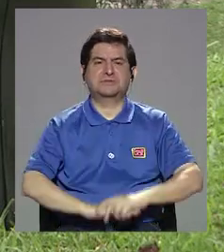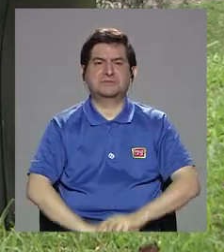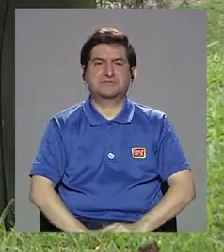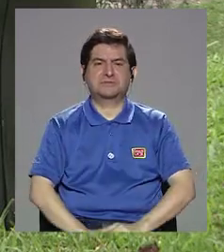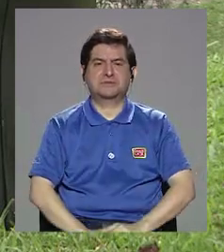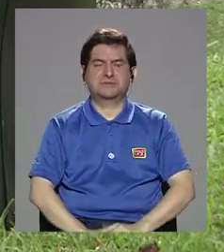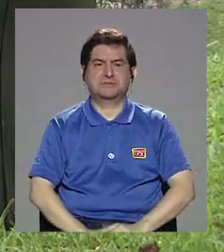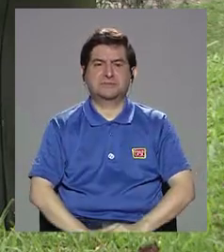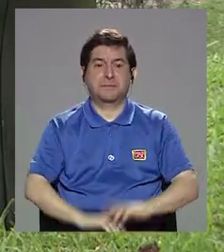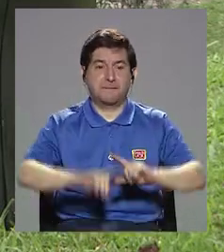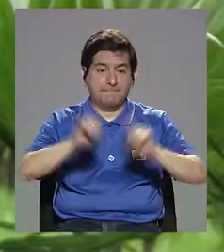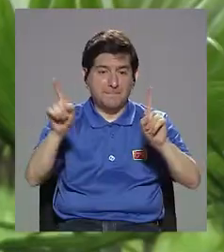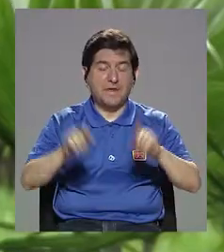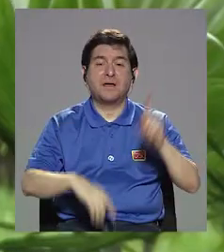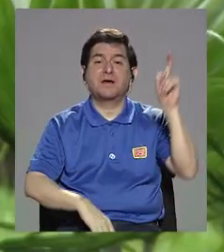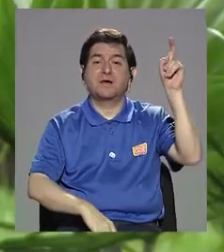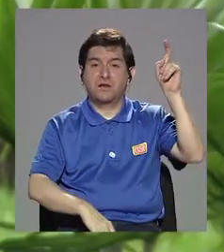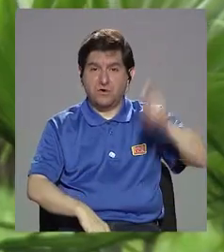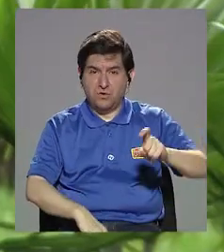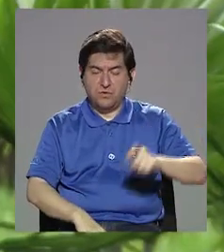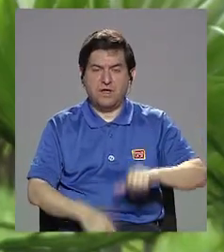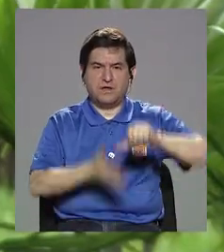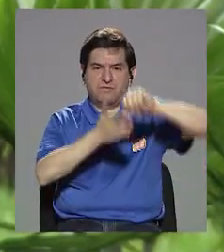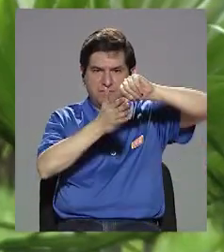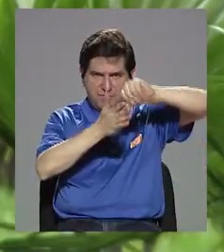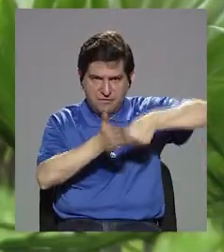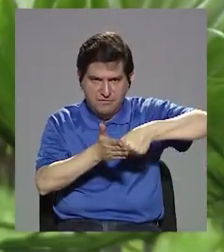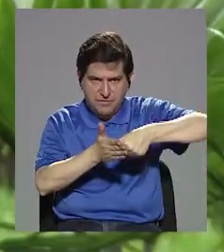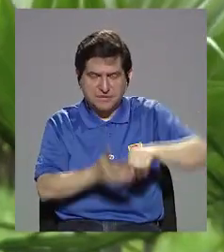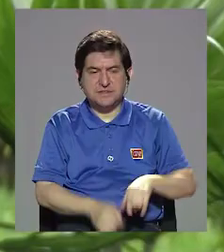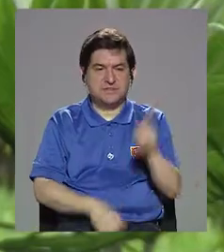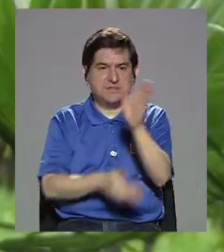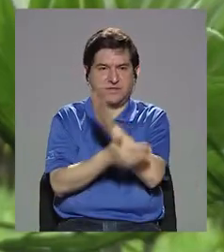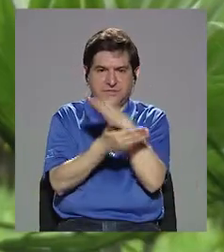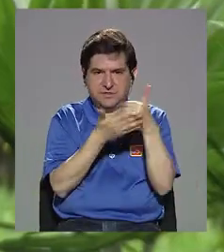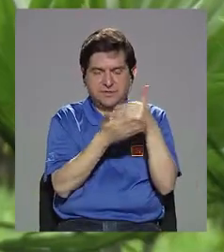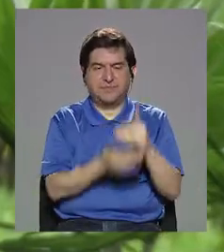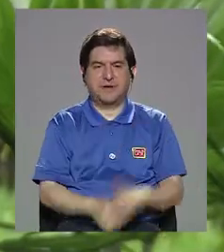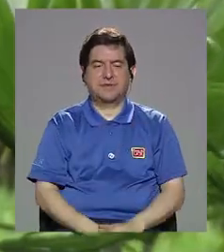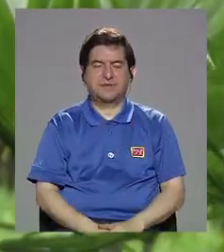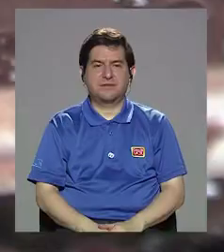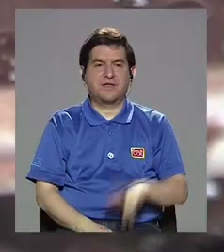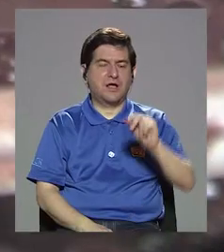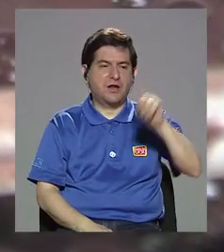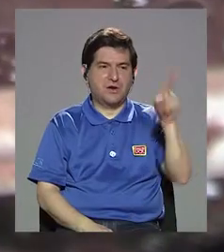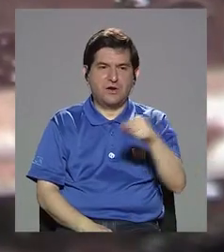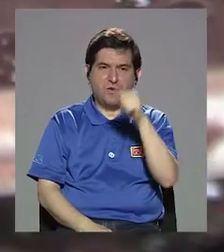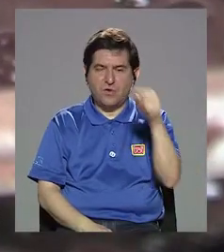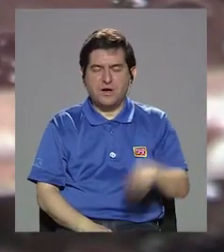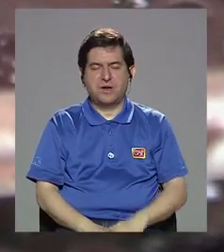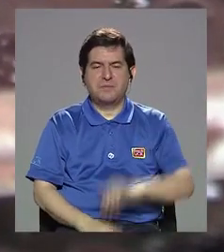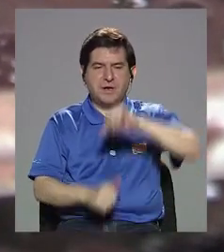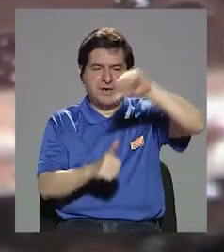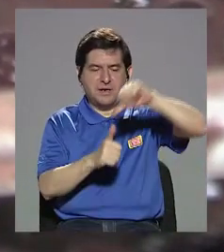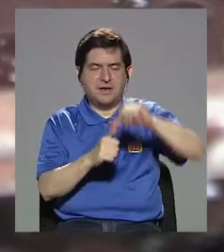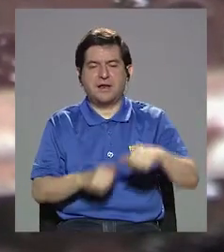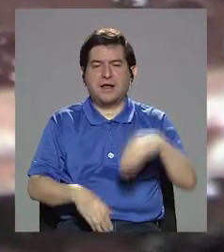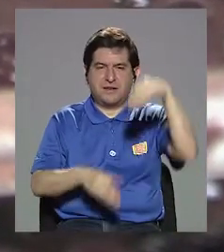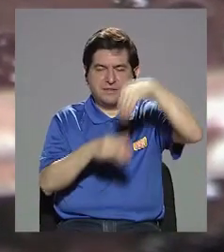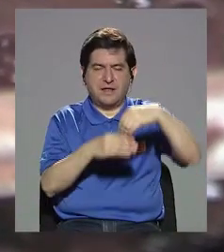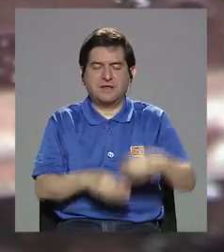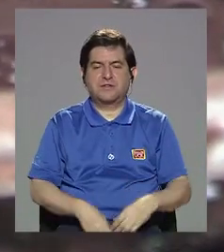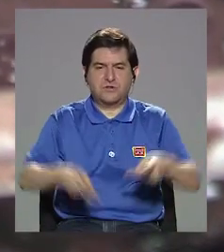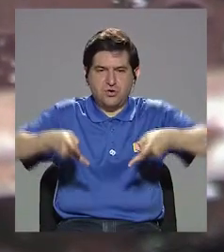atención, pero debería enfatizarse esa parte. No quitar el aceite de las ensaladas,